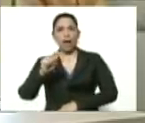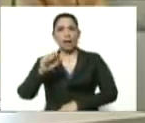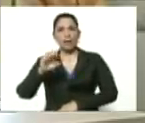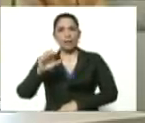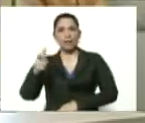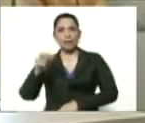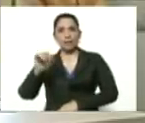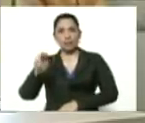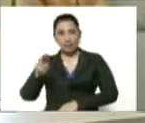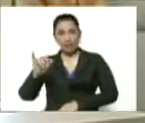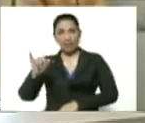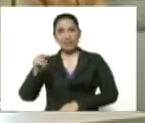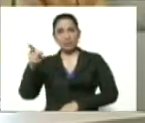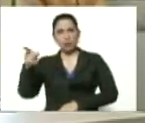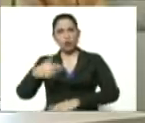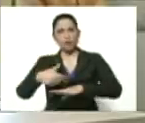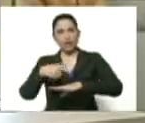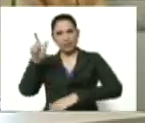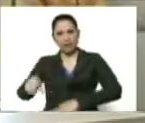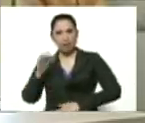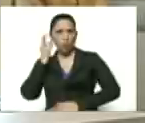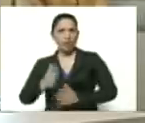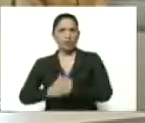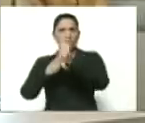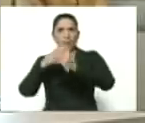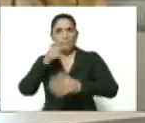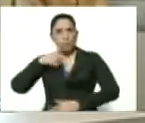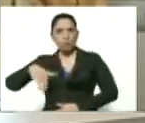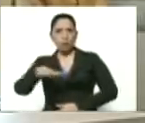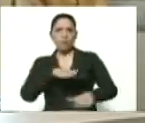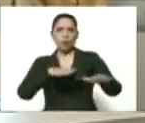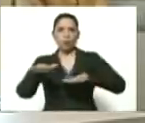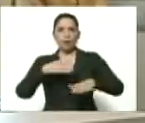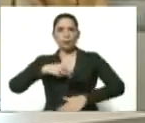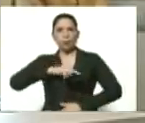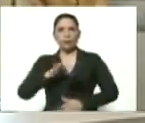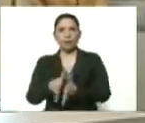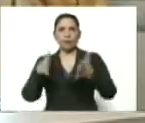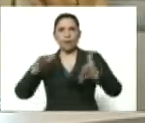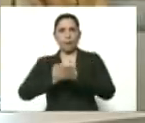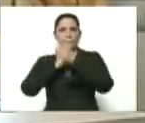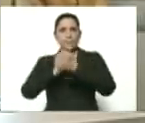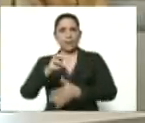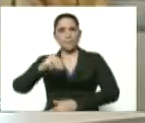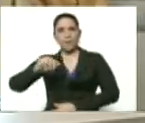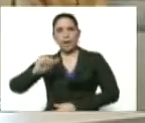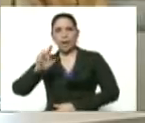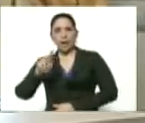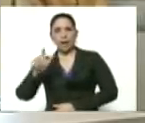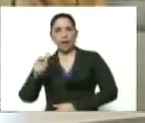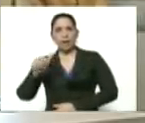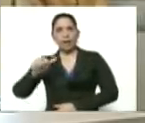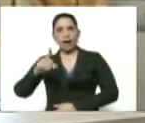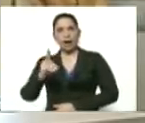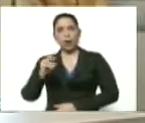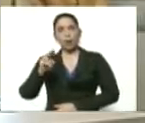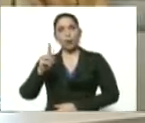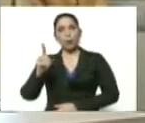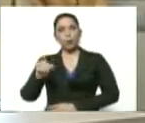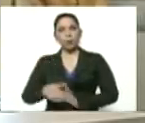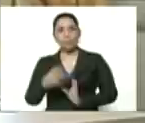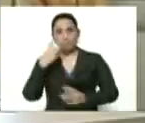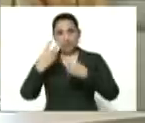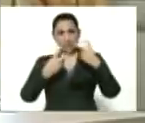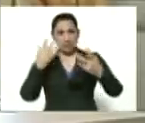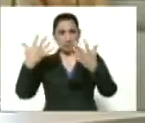gobernadora, lideresa del pueblo de Cogedes, nuestra gran compañera Margot Godoy, en una visita